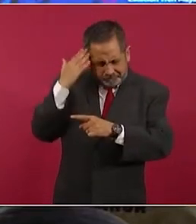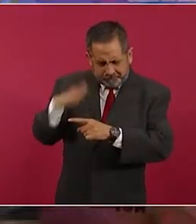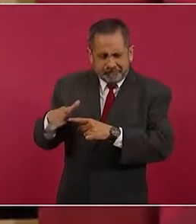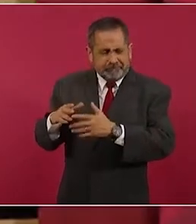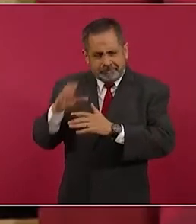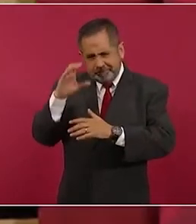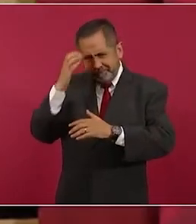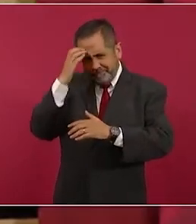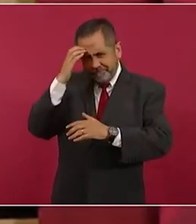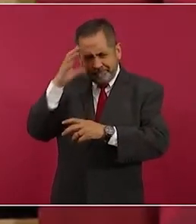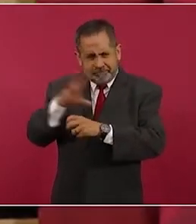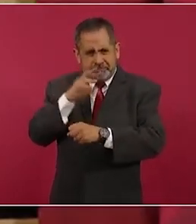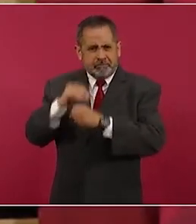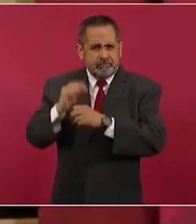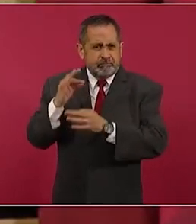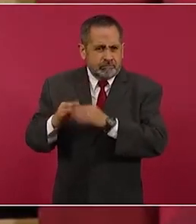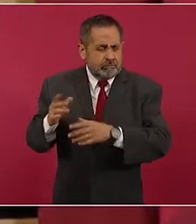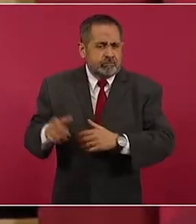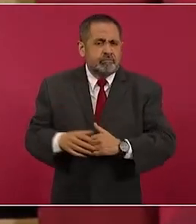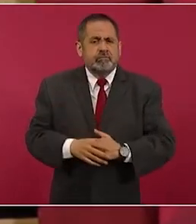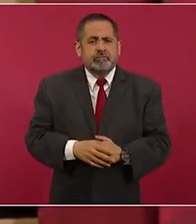de la colonia?